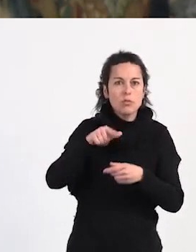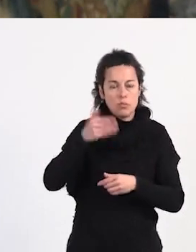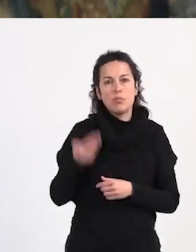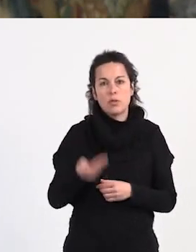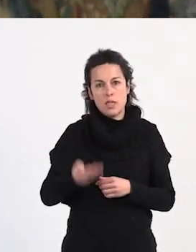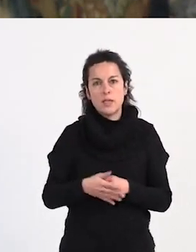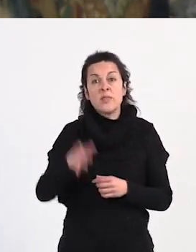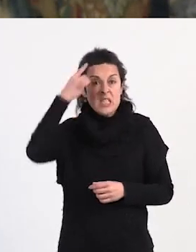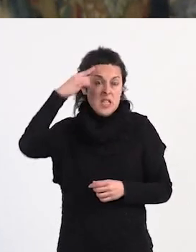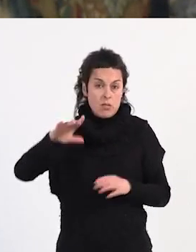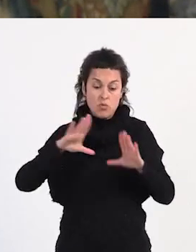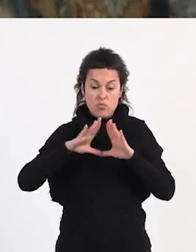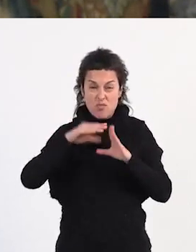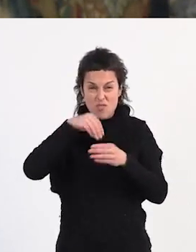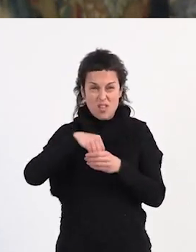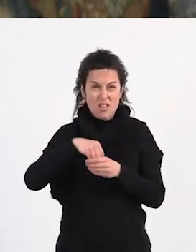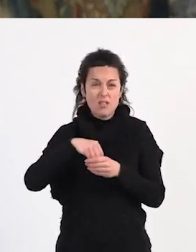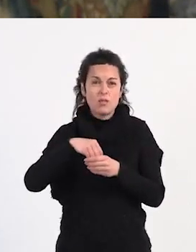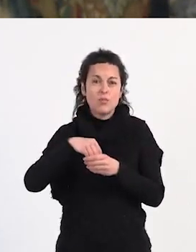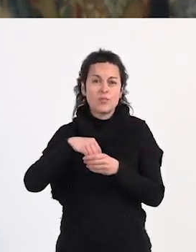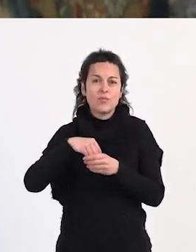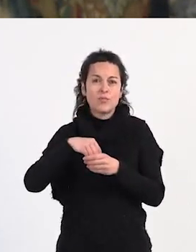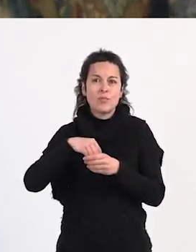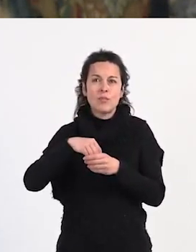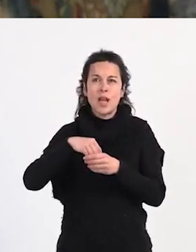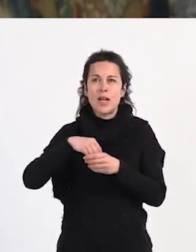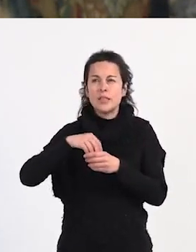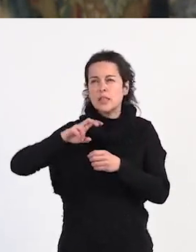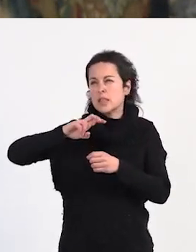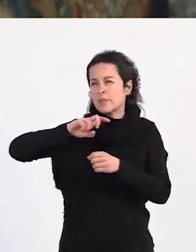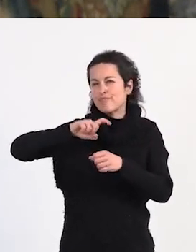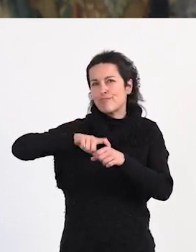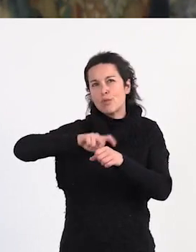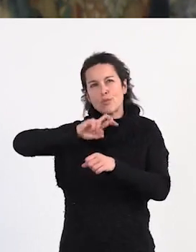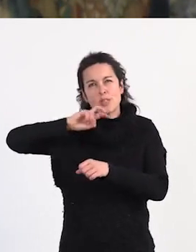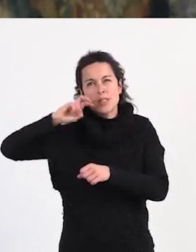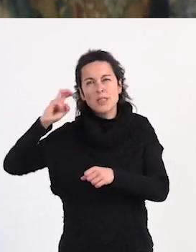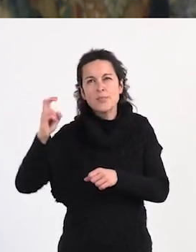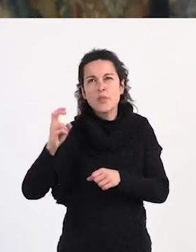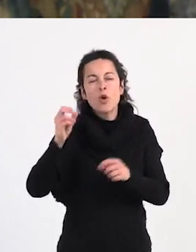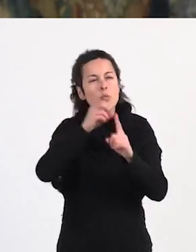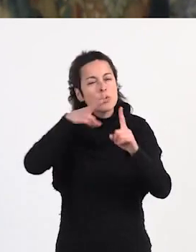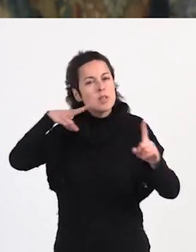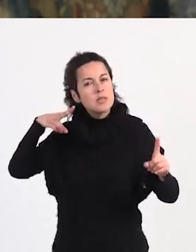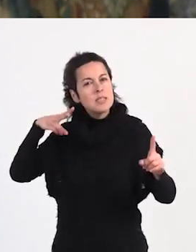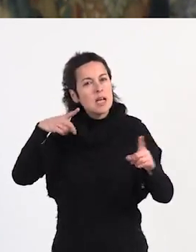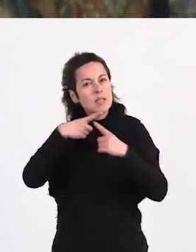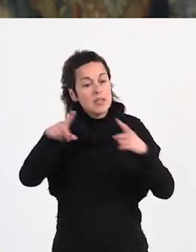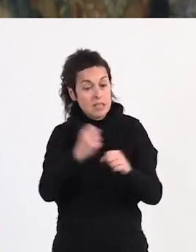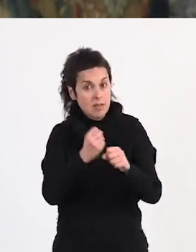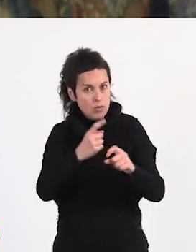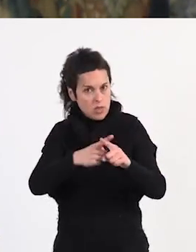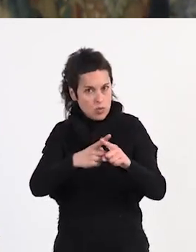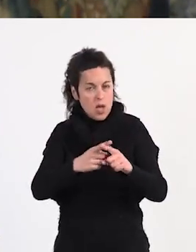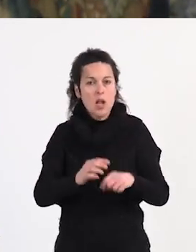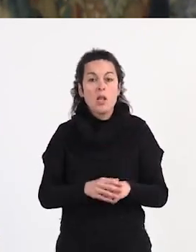del feminismo hay una diversidad o hay una visión diferente sobre el trabajo sexual.